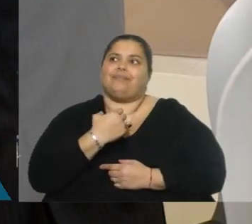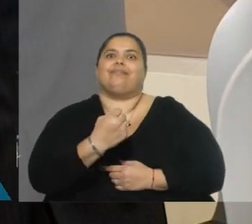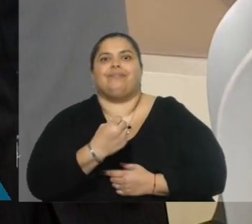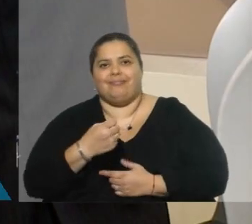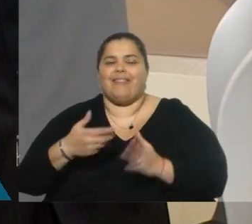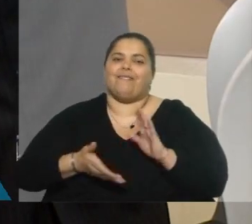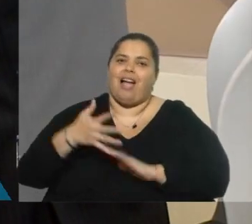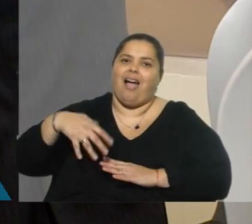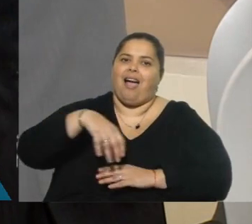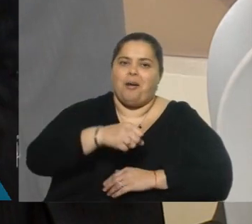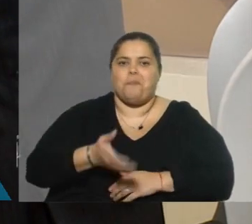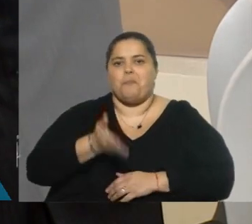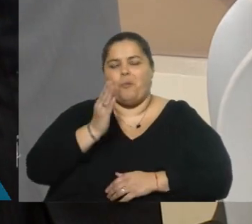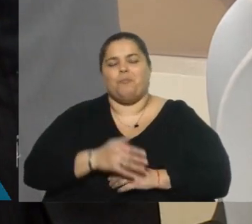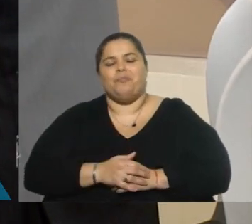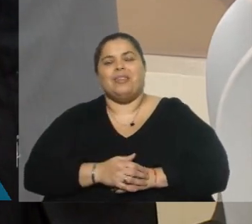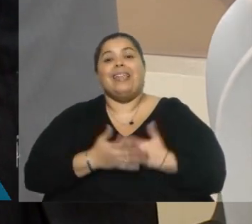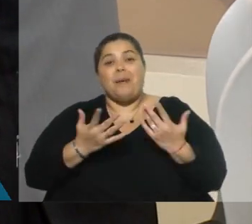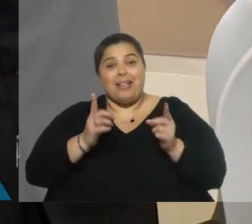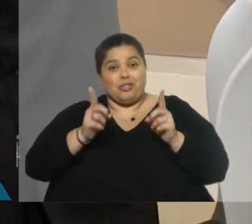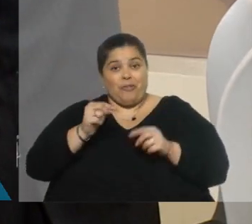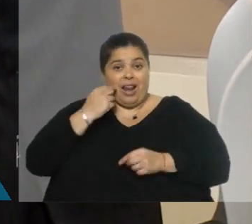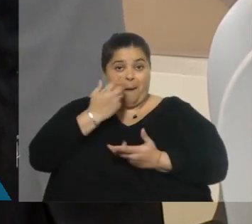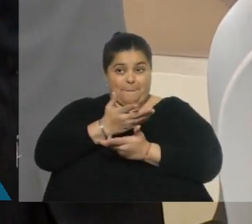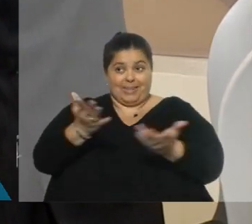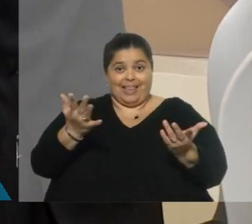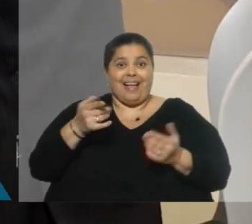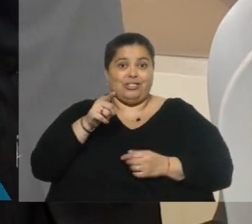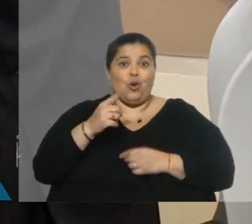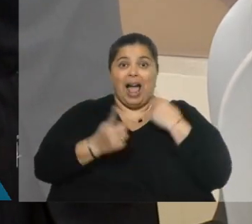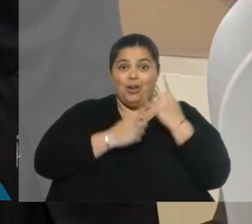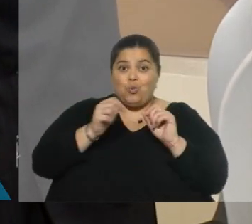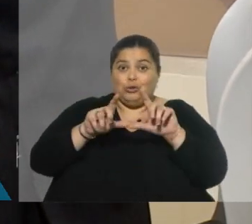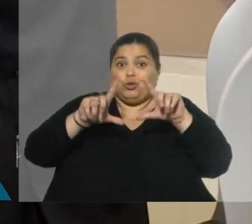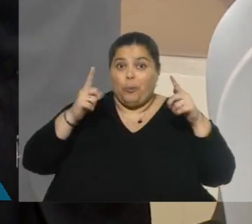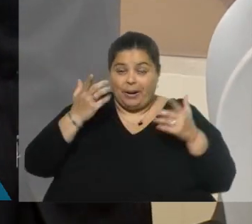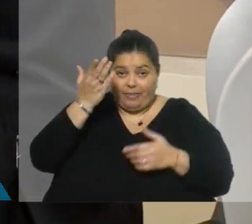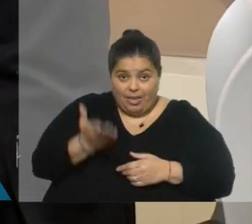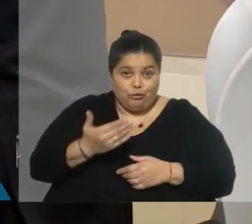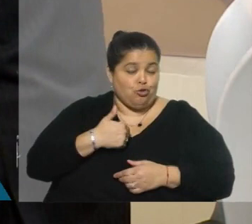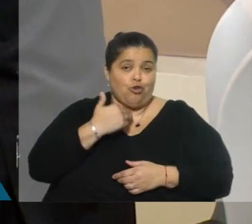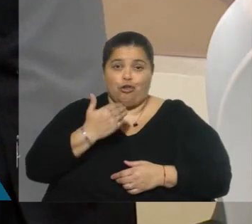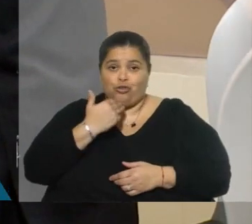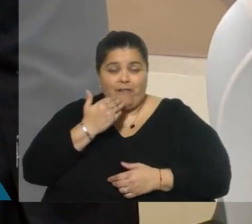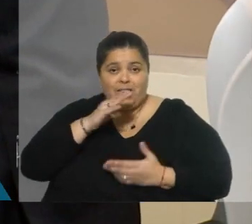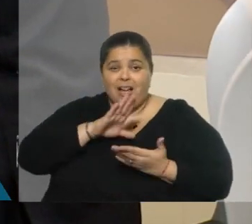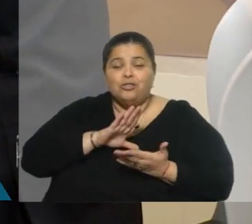para ir al estadio. Y de la presentación, yo creo que muchos se sorprendieron, yo me sorprendí, no lo sabía,